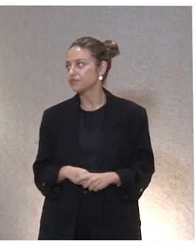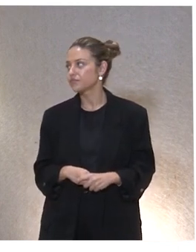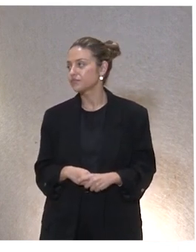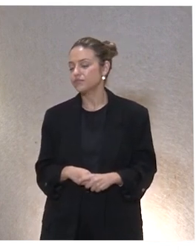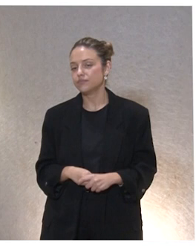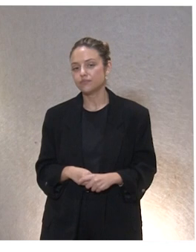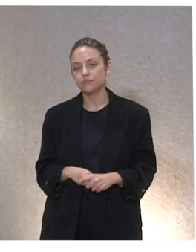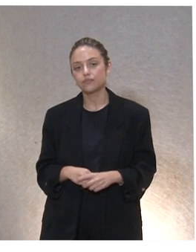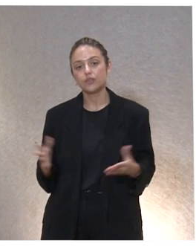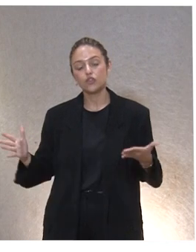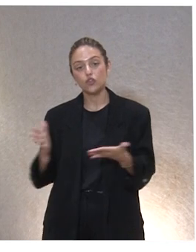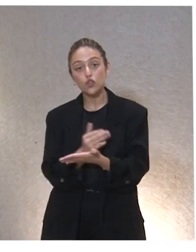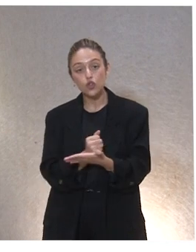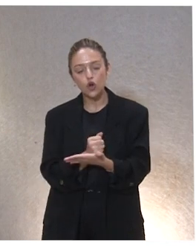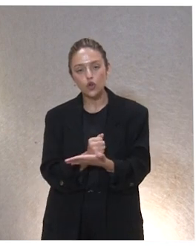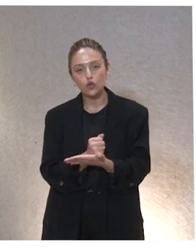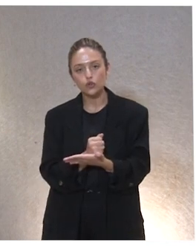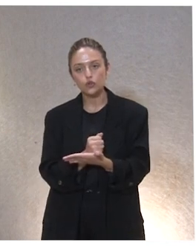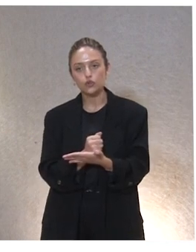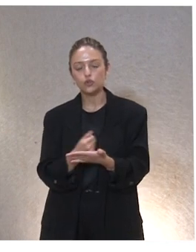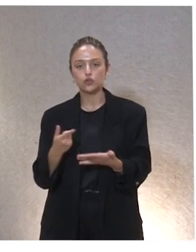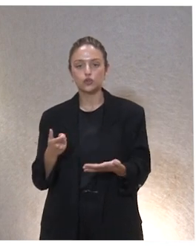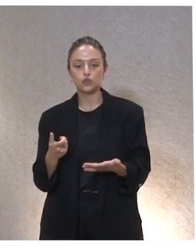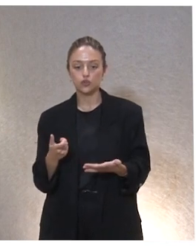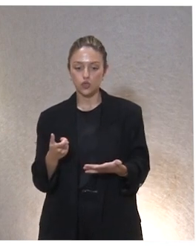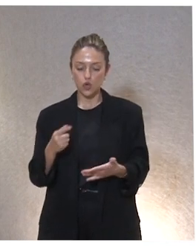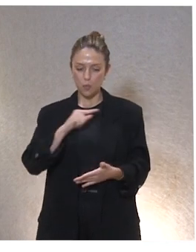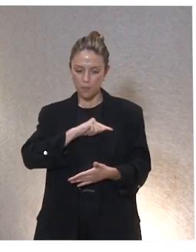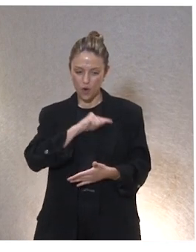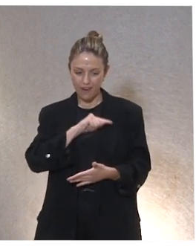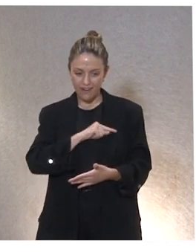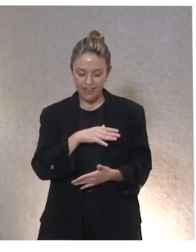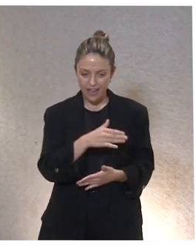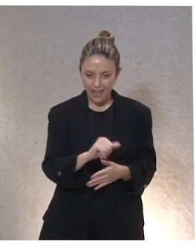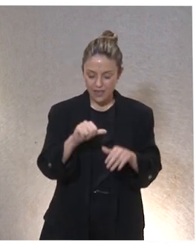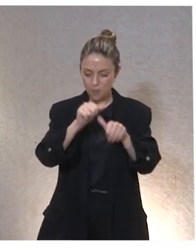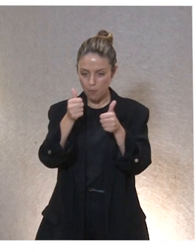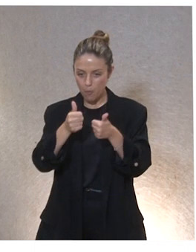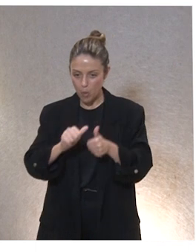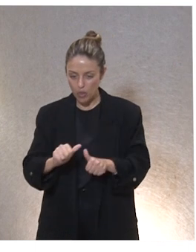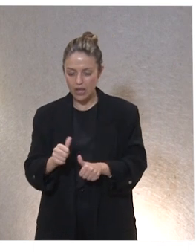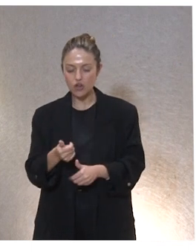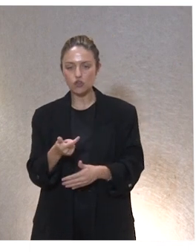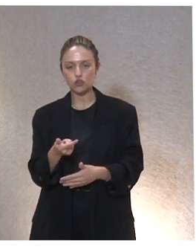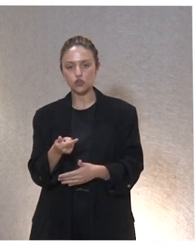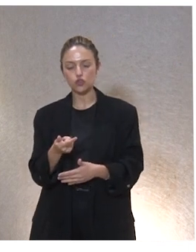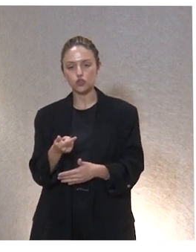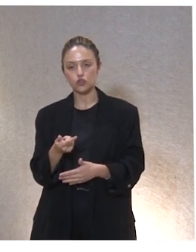pero que todos todos somos todos somos sujetos morales todos somos modelos y no podemos